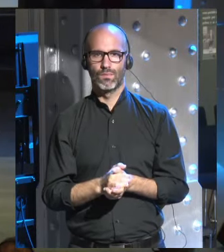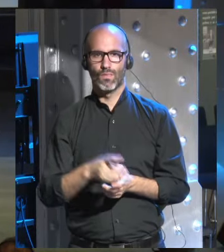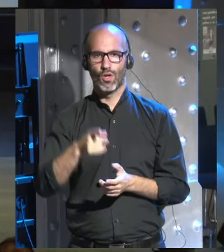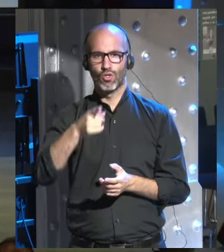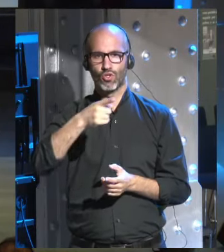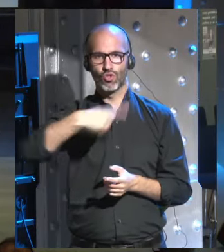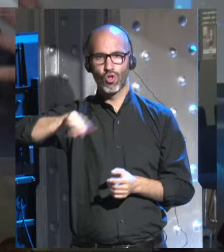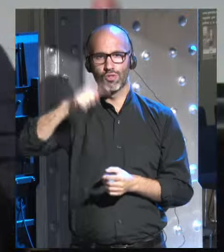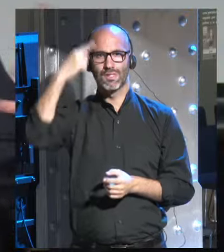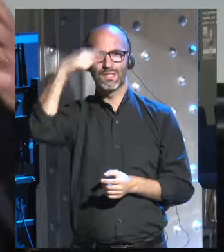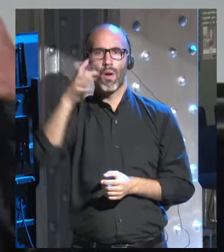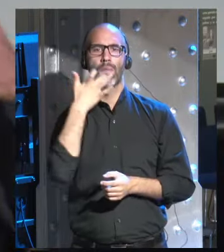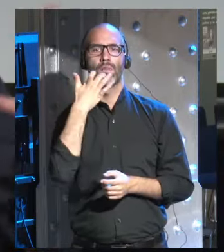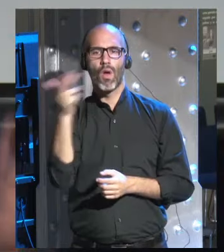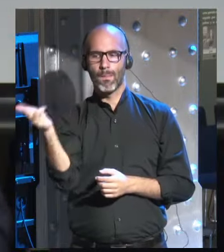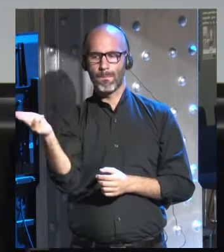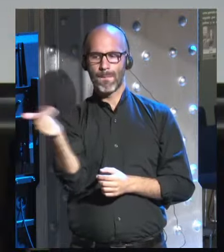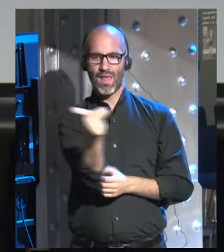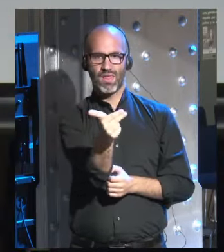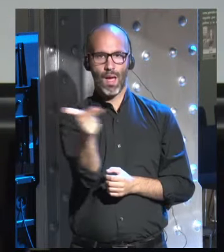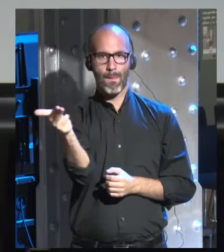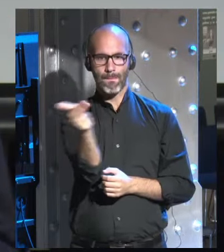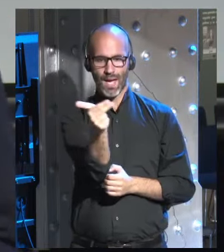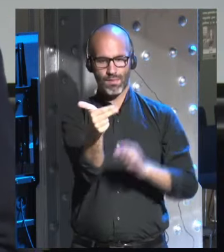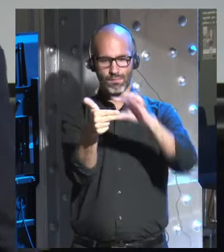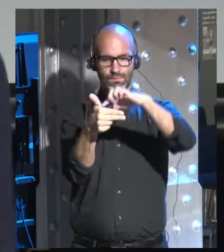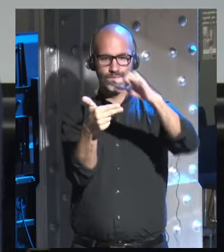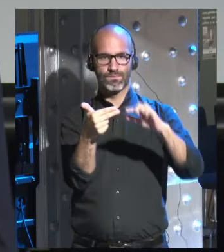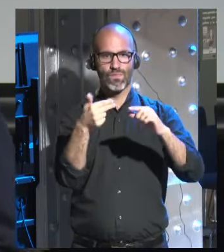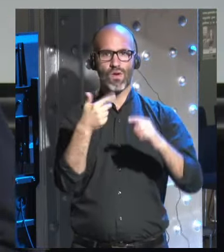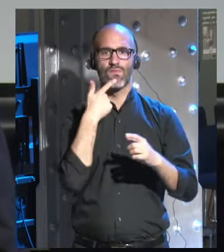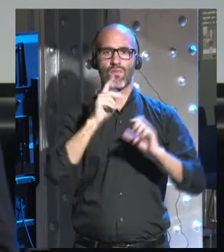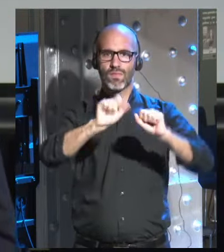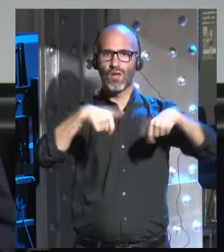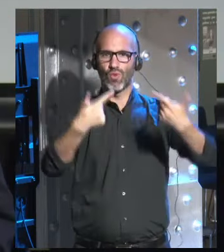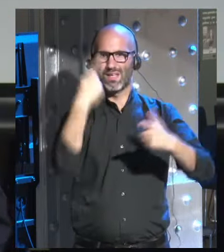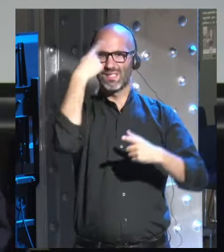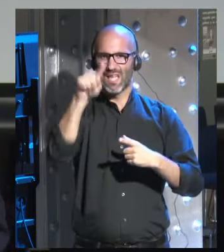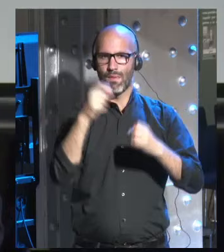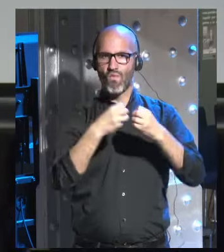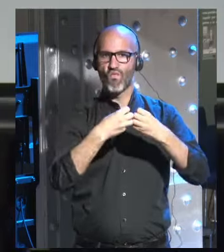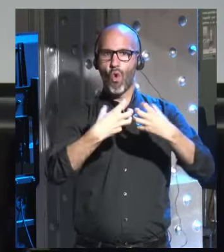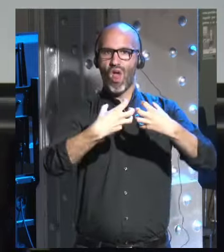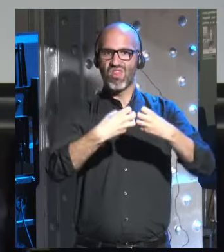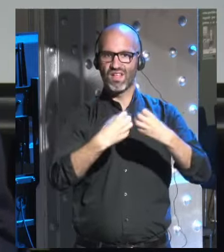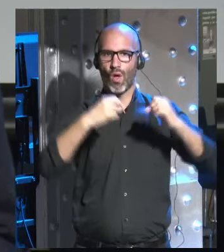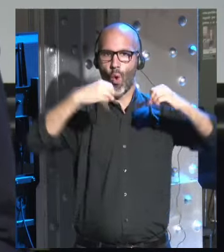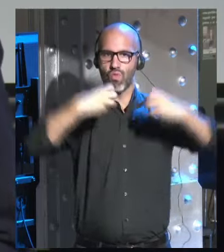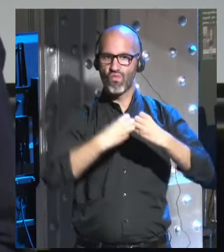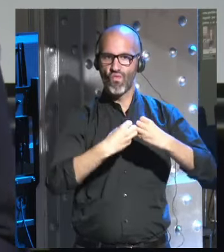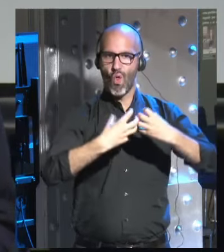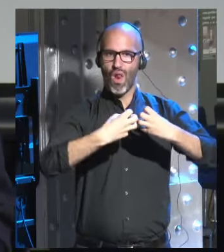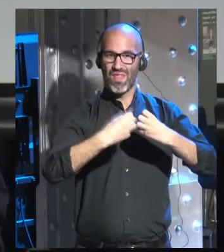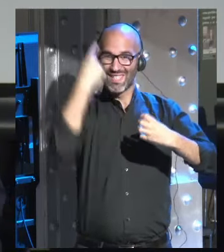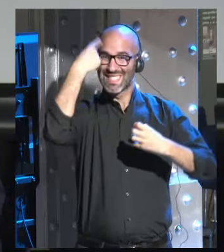coger un pez que es fluorescente de manera natural, un pez que brille en la oscuridad, sabemos qué